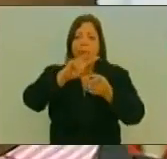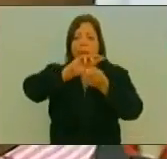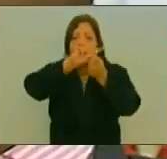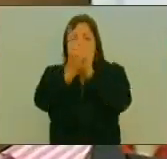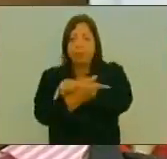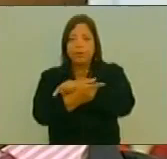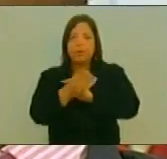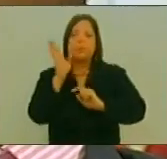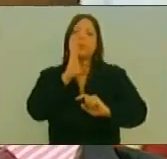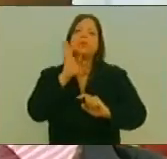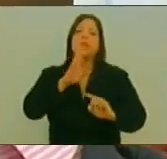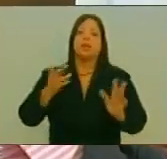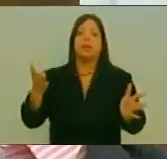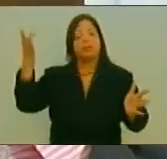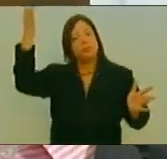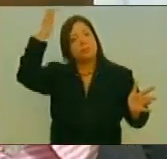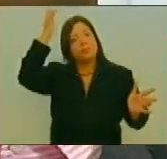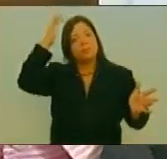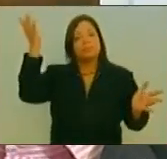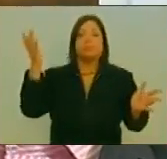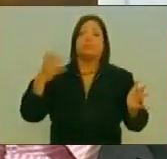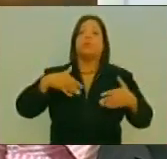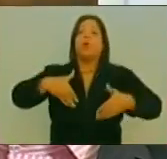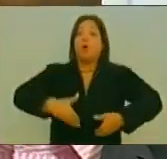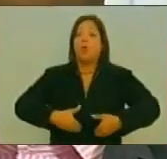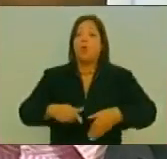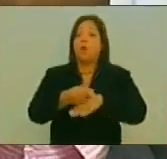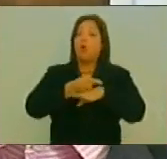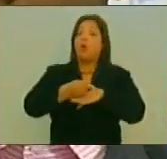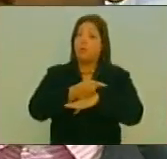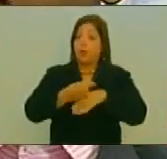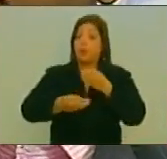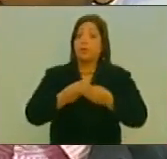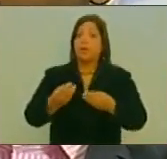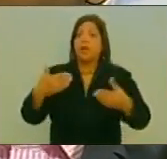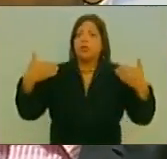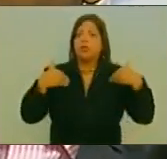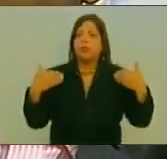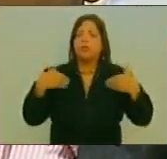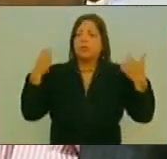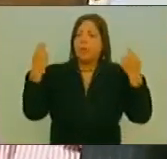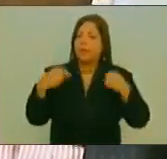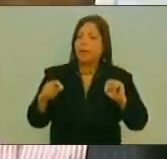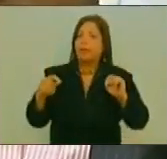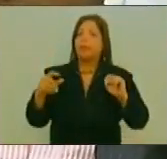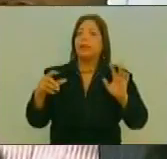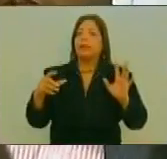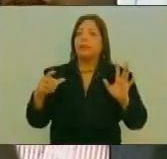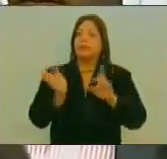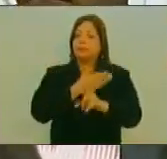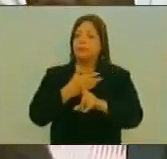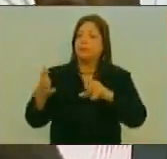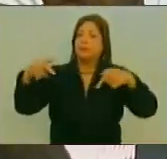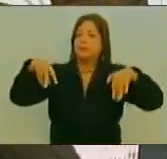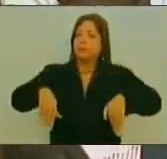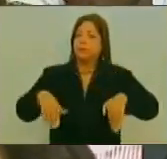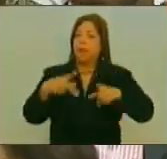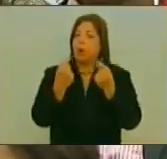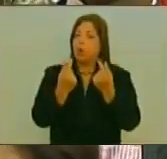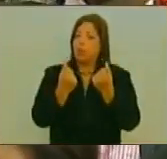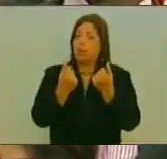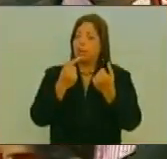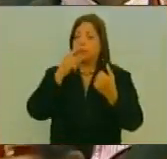Esfuerzos Y sacrificios Que hace nuestro gobierno Para que nuestro pueblo No sufra La embatida De esa Agresión